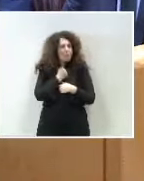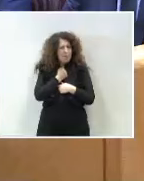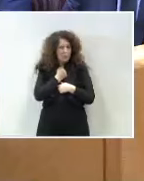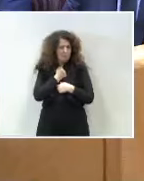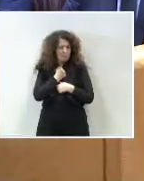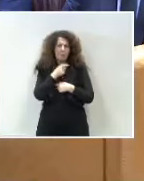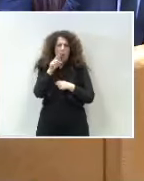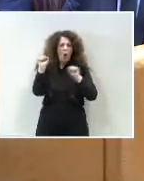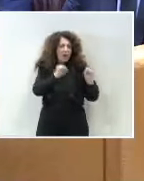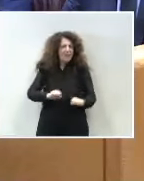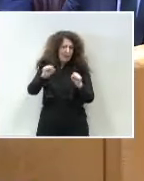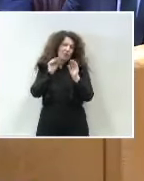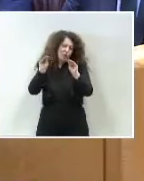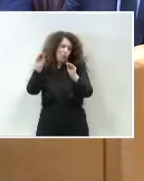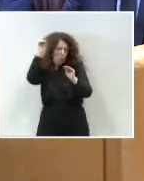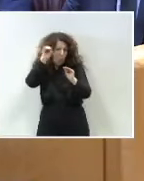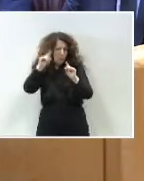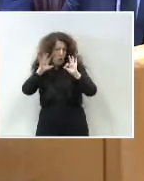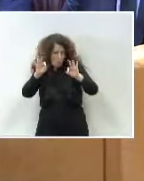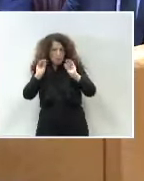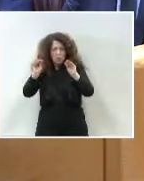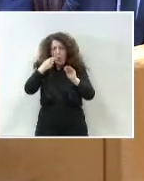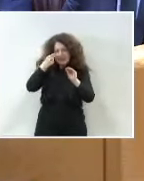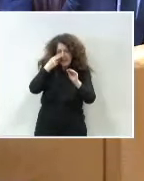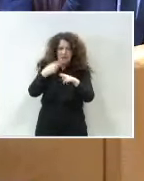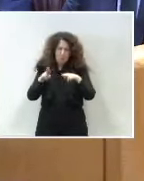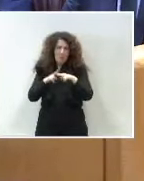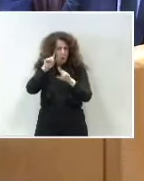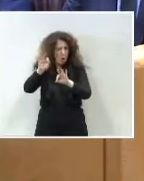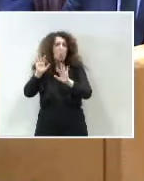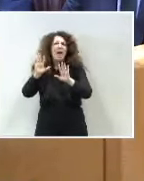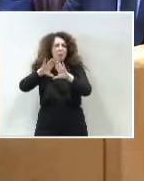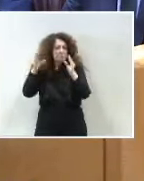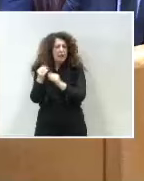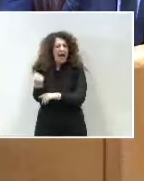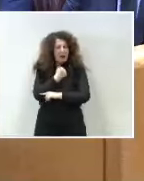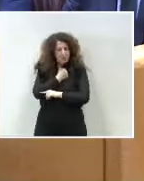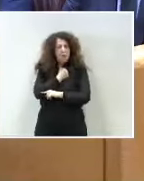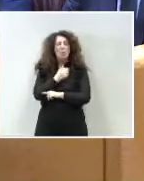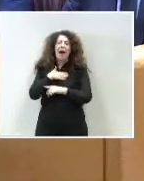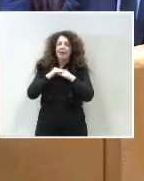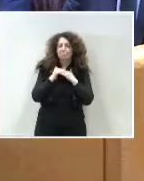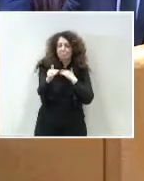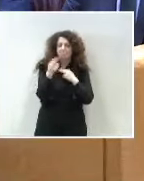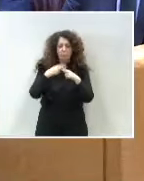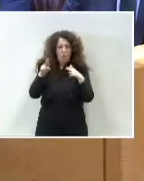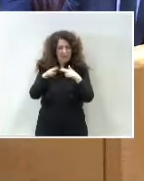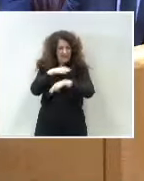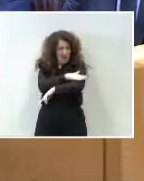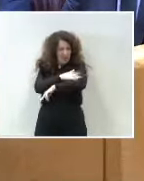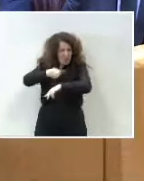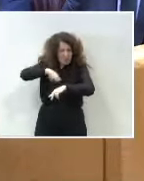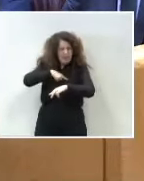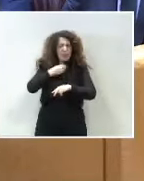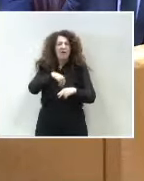evidentemente defendiendo sus posiciones, sus posturas políticas, sus intereses, pero el apoyo, en definitiva, a la estabilidad política del Gobierno de España y también a sacar